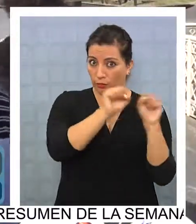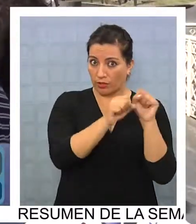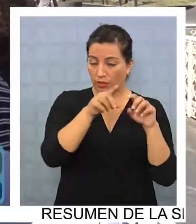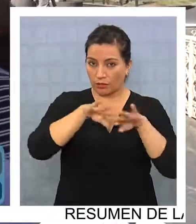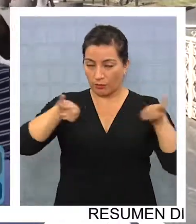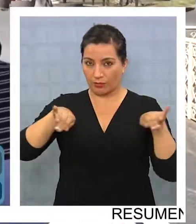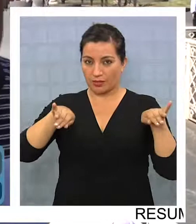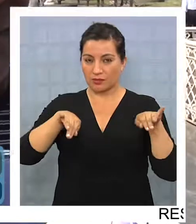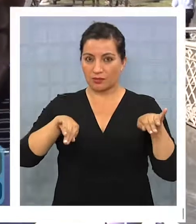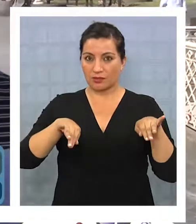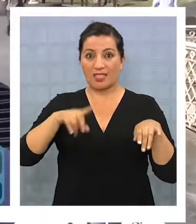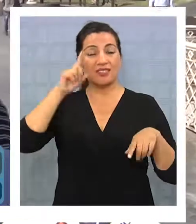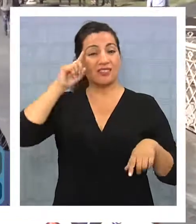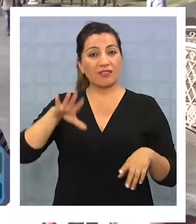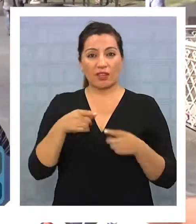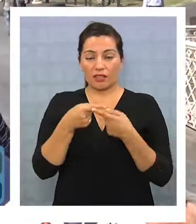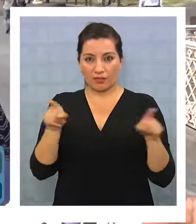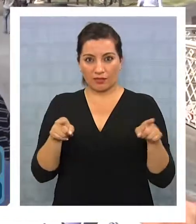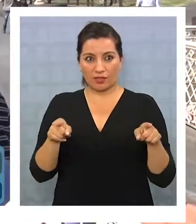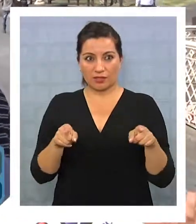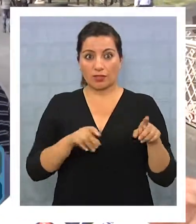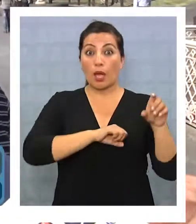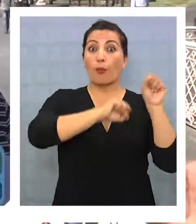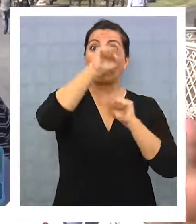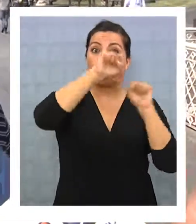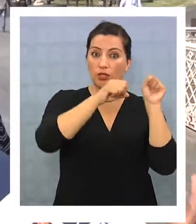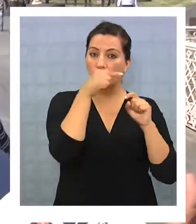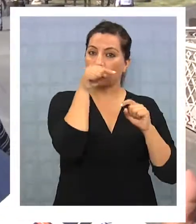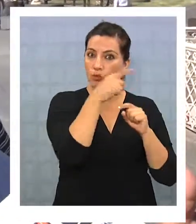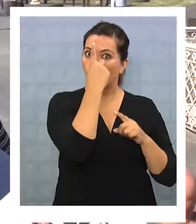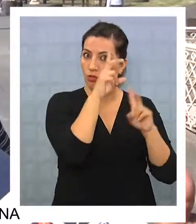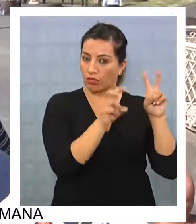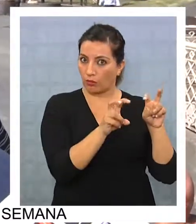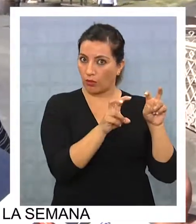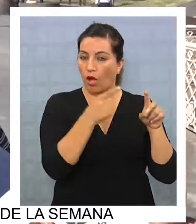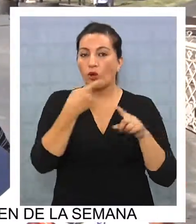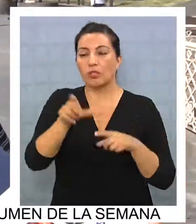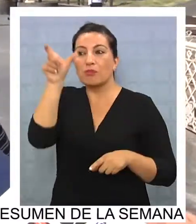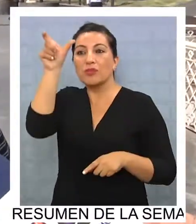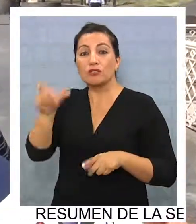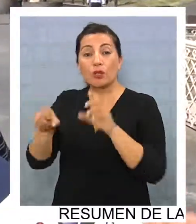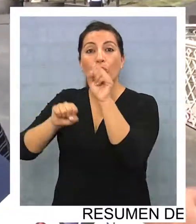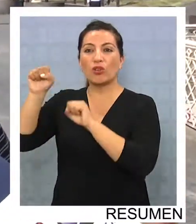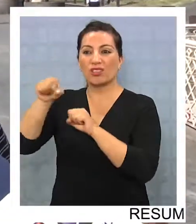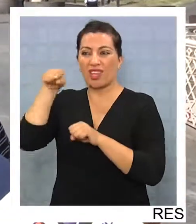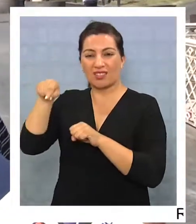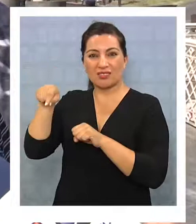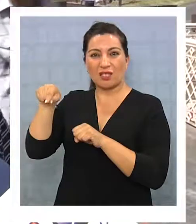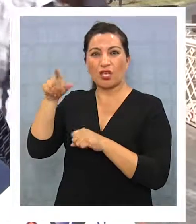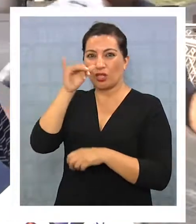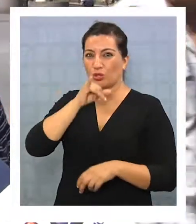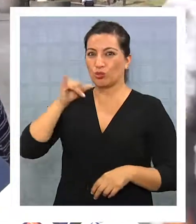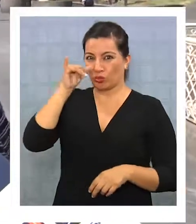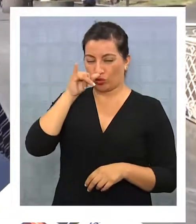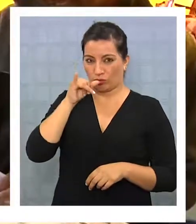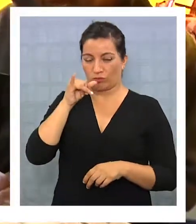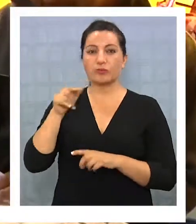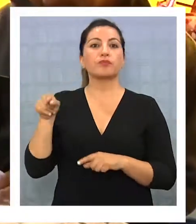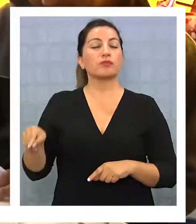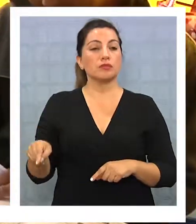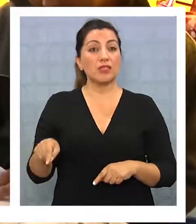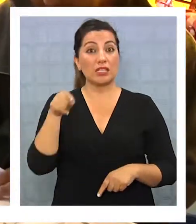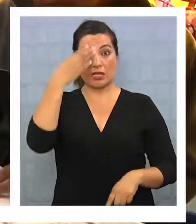hay que saber diferenciar lo que es la política y lo que son los políticos. Los políticos son los que han ensuciado la política.